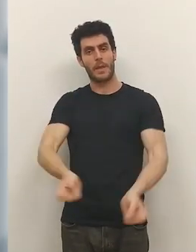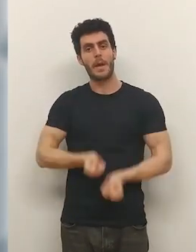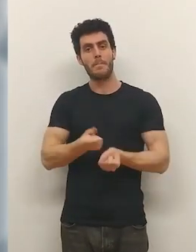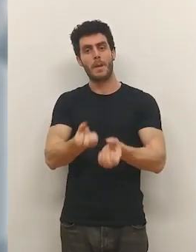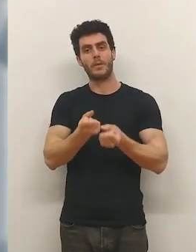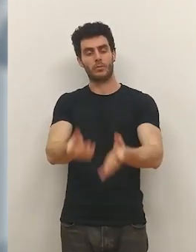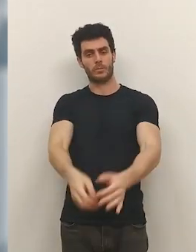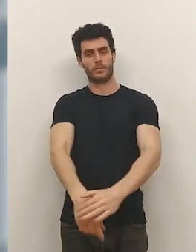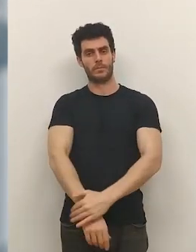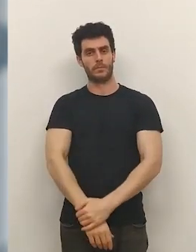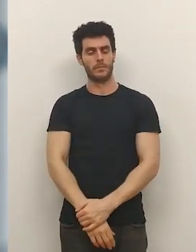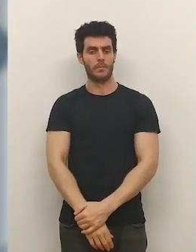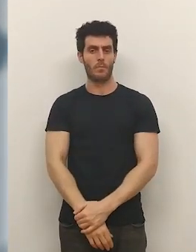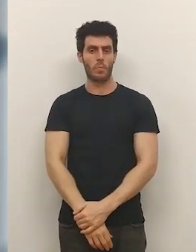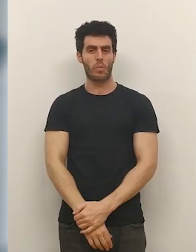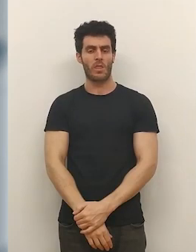poco...